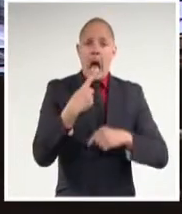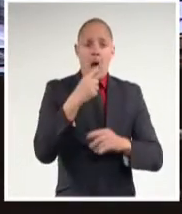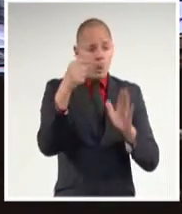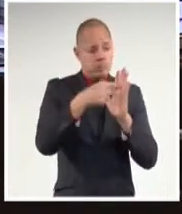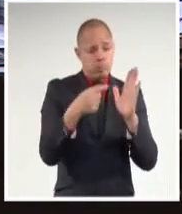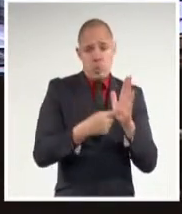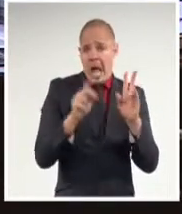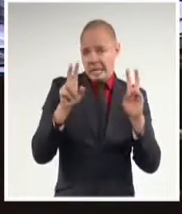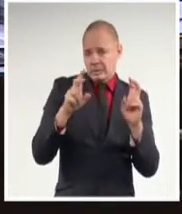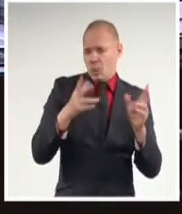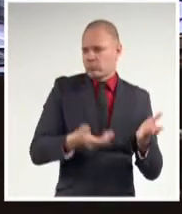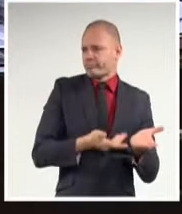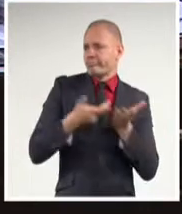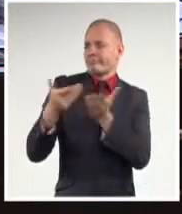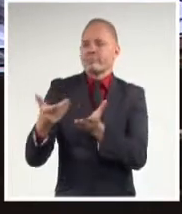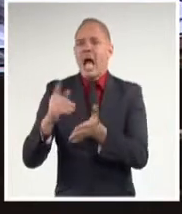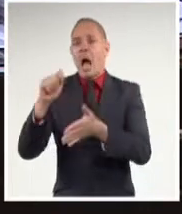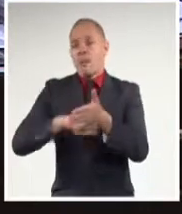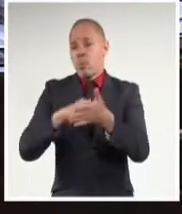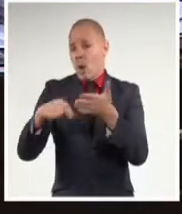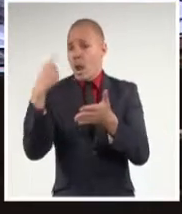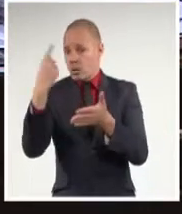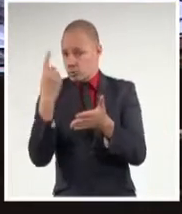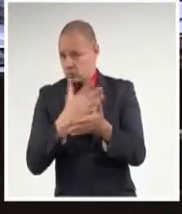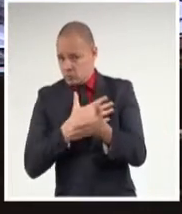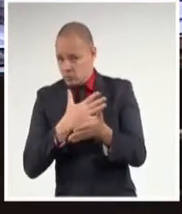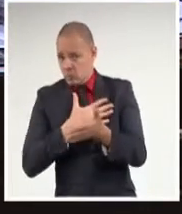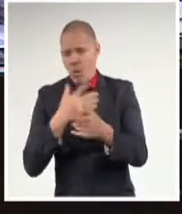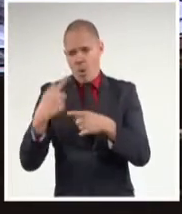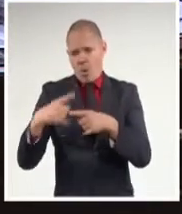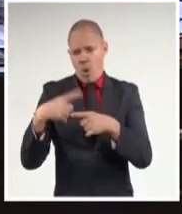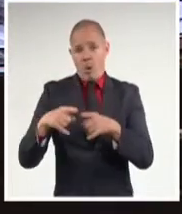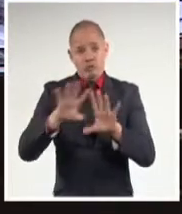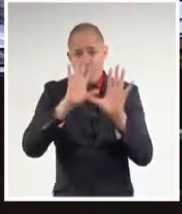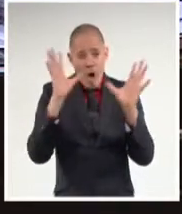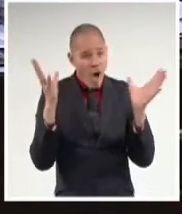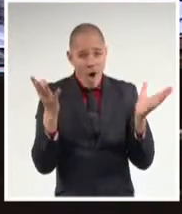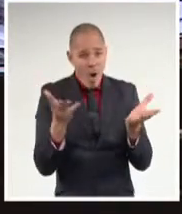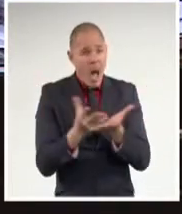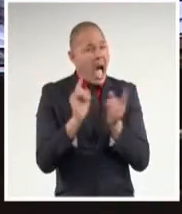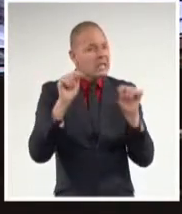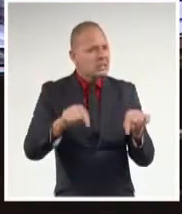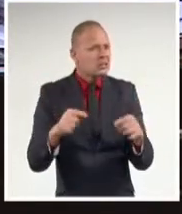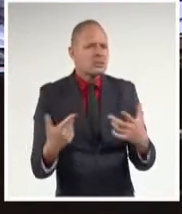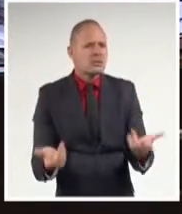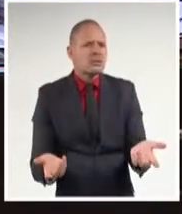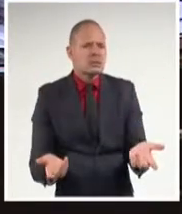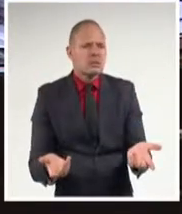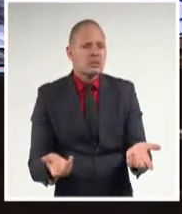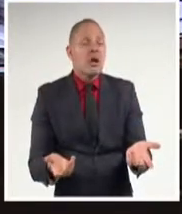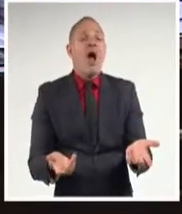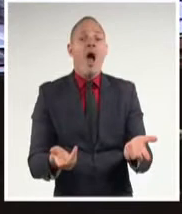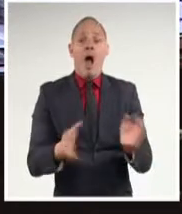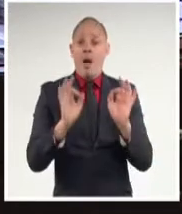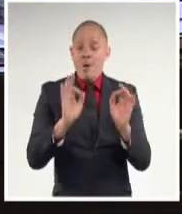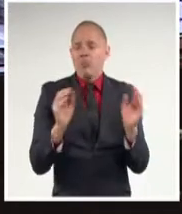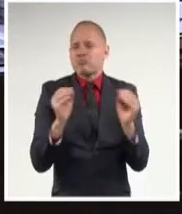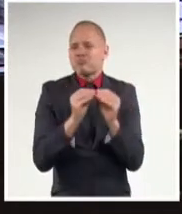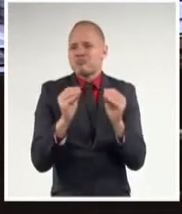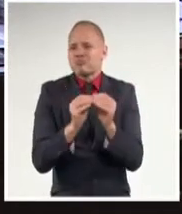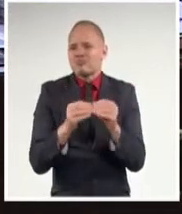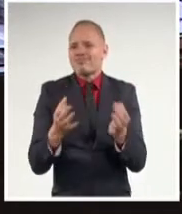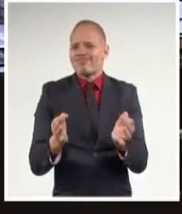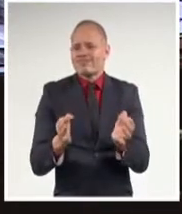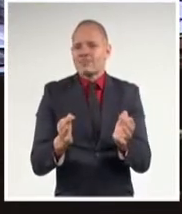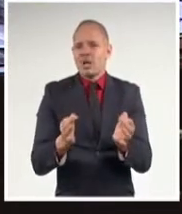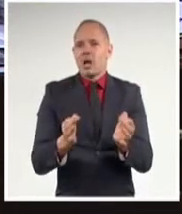los temas que están en lo cotidiano, los temas que están previstos debatir hoy en este pleno, tienen que ver también con las